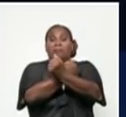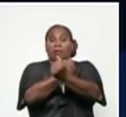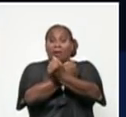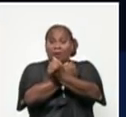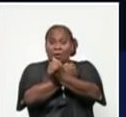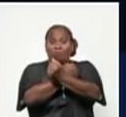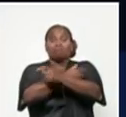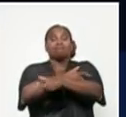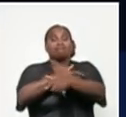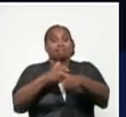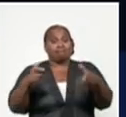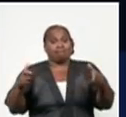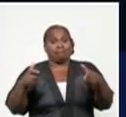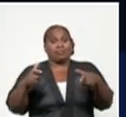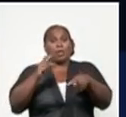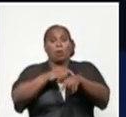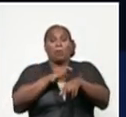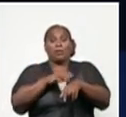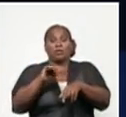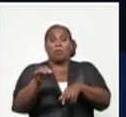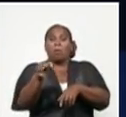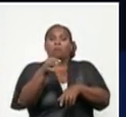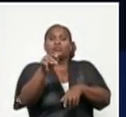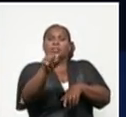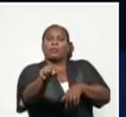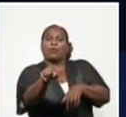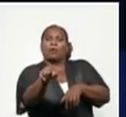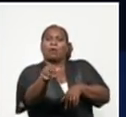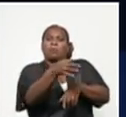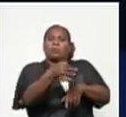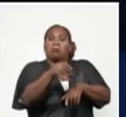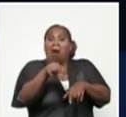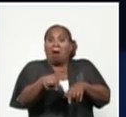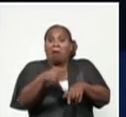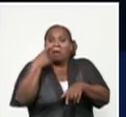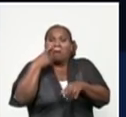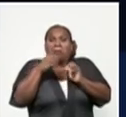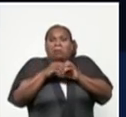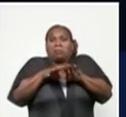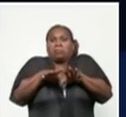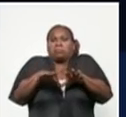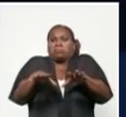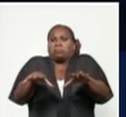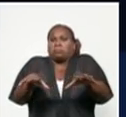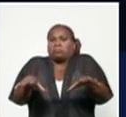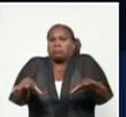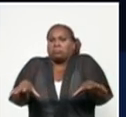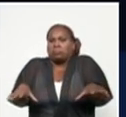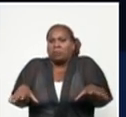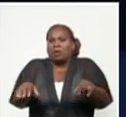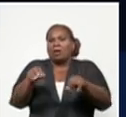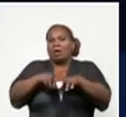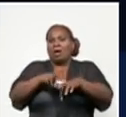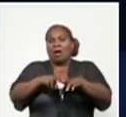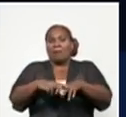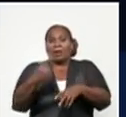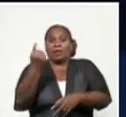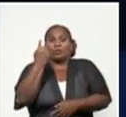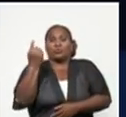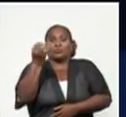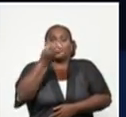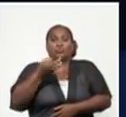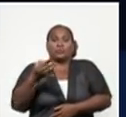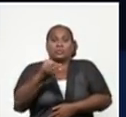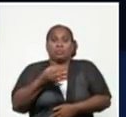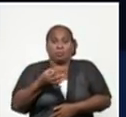en algún momento dijimos, no, está en este municipio, está en este otro, pero como también se dice, La Habana es un solo municipio, y el riesgo